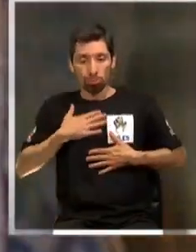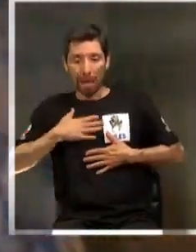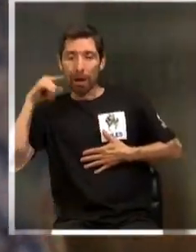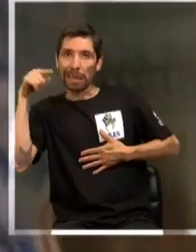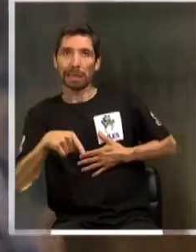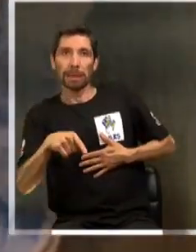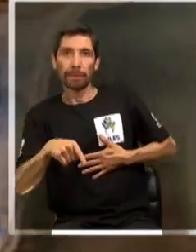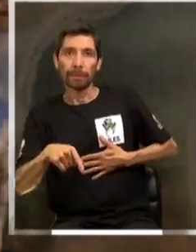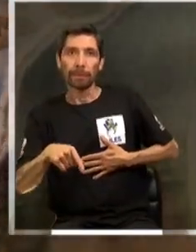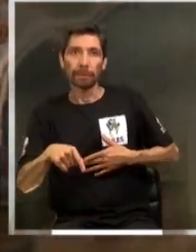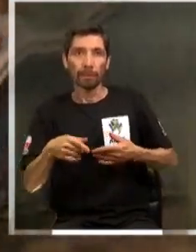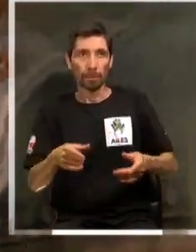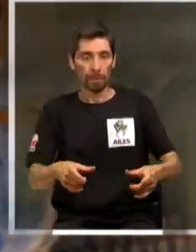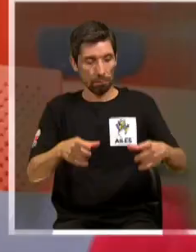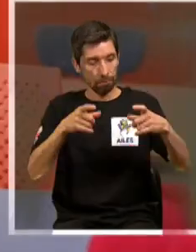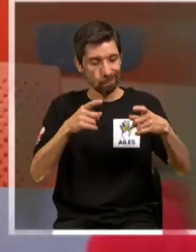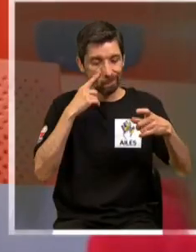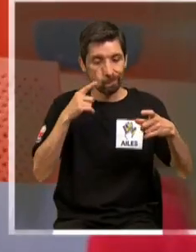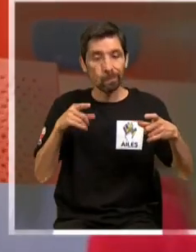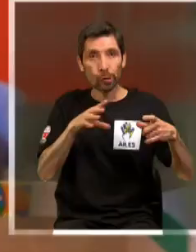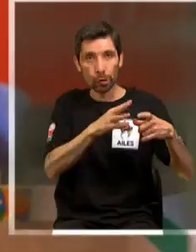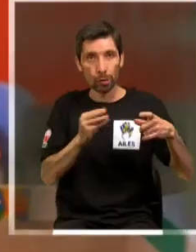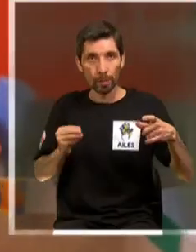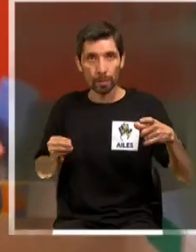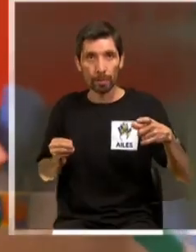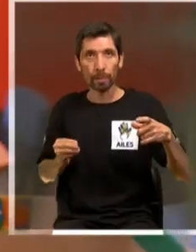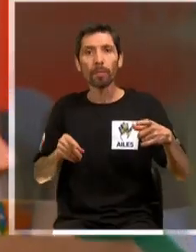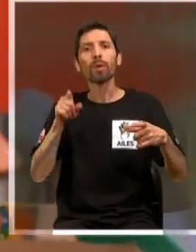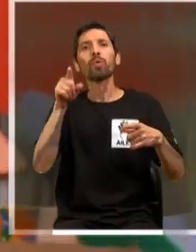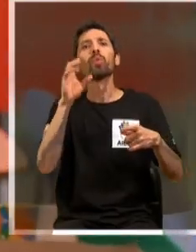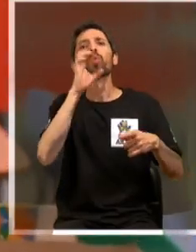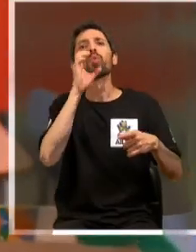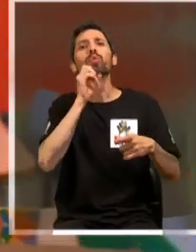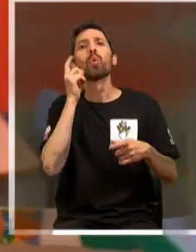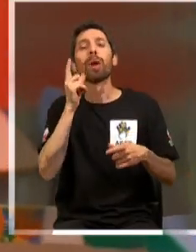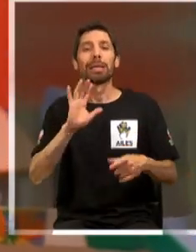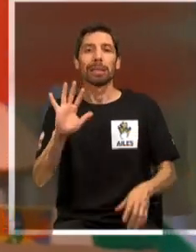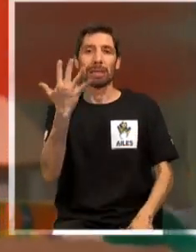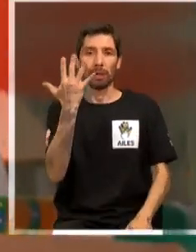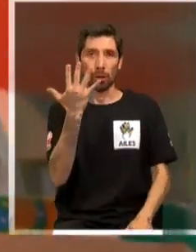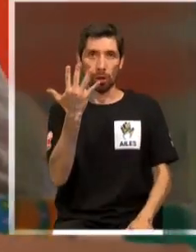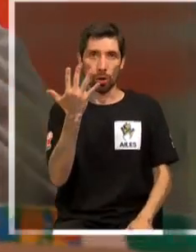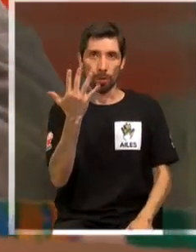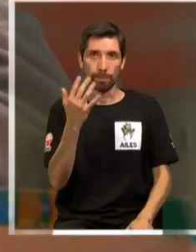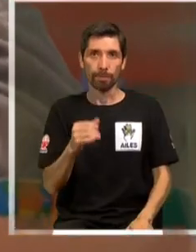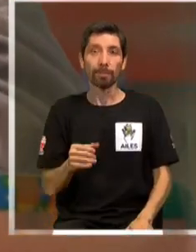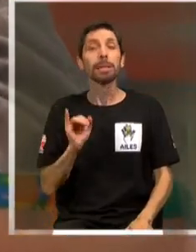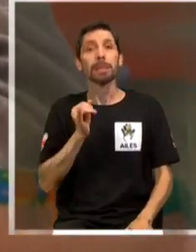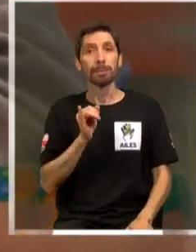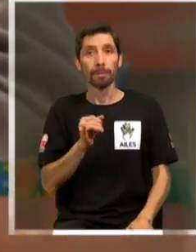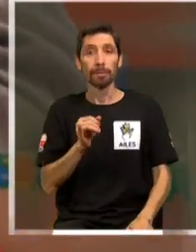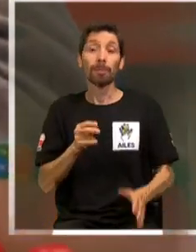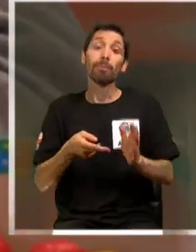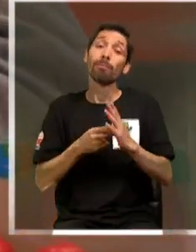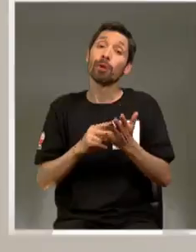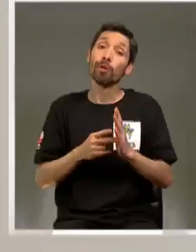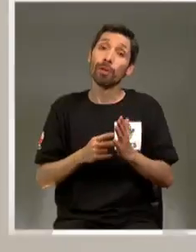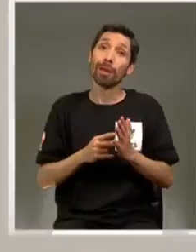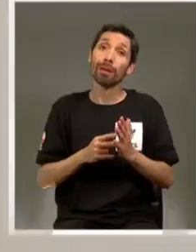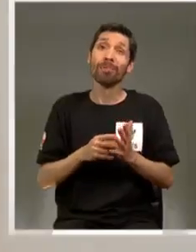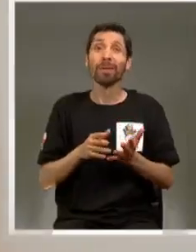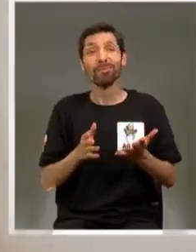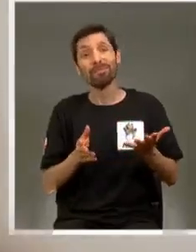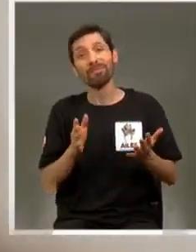El mismo dibujito acá, ¿cuál es? ¿En qué curso estás tú? Quinto. ¿Quinto? Sí. El problema es que